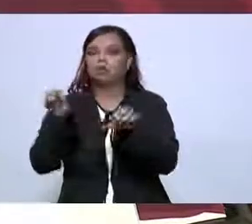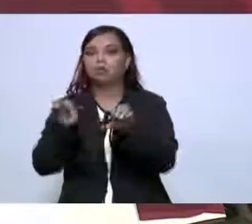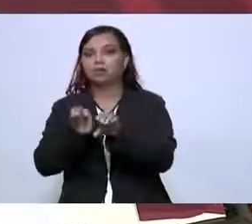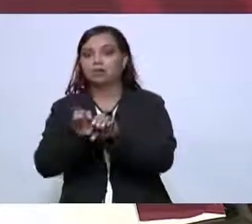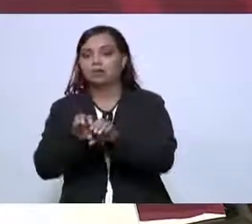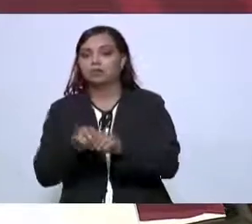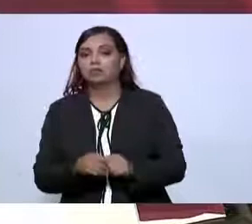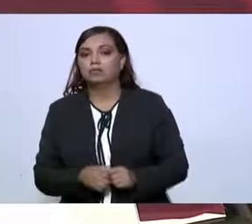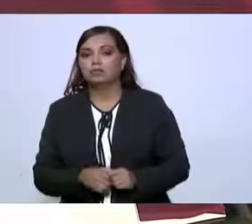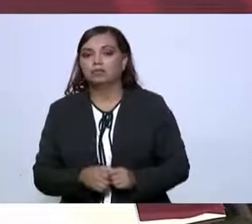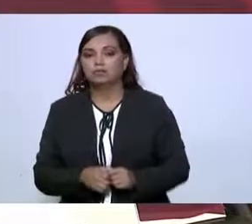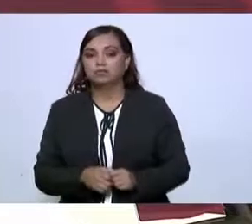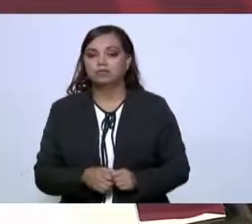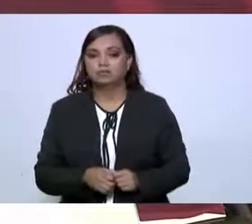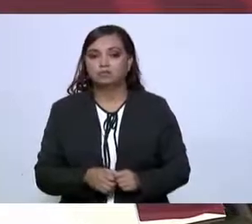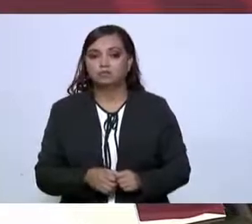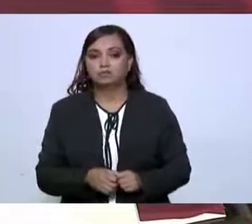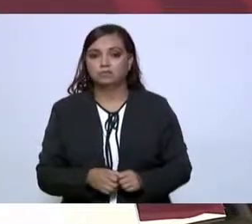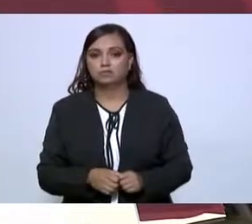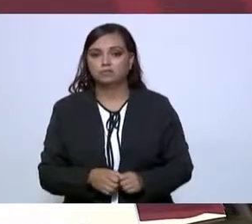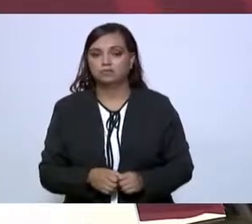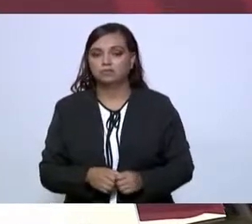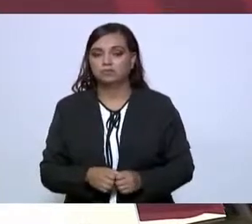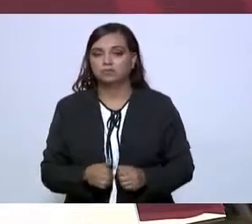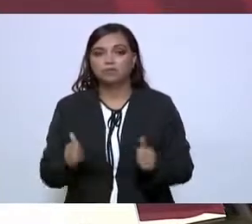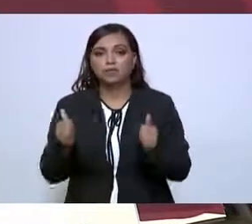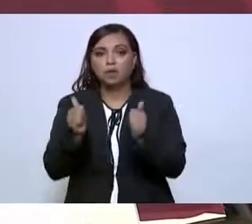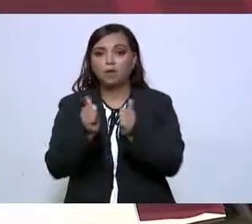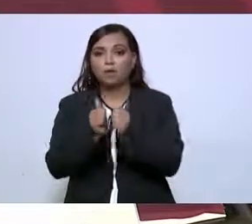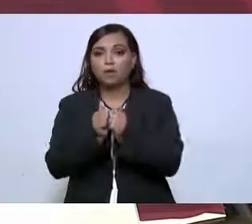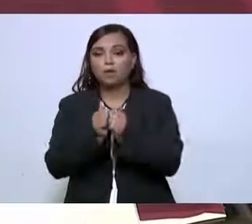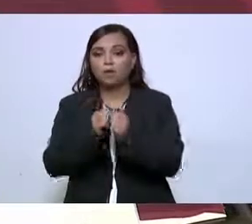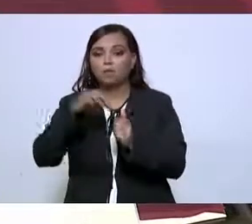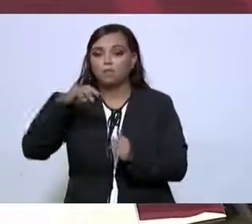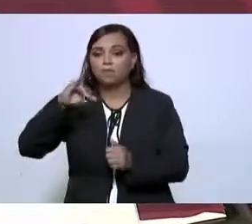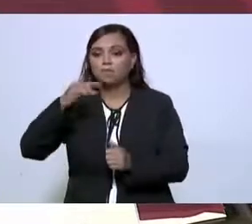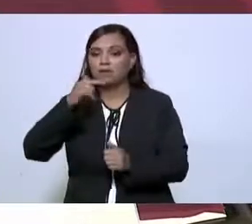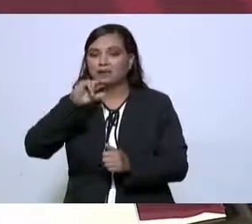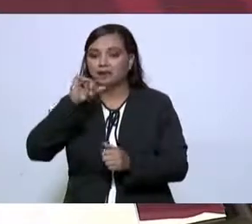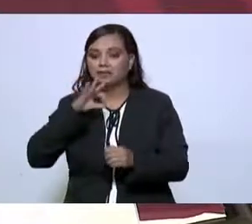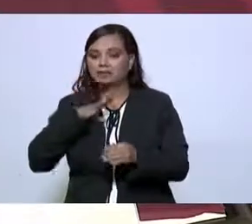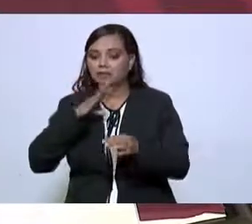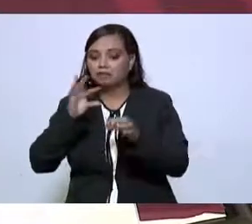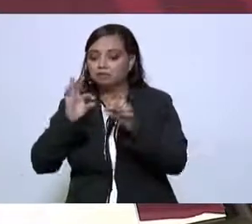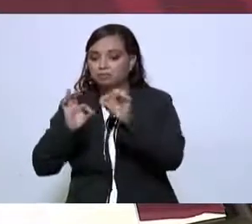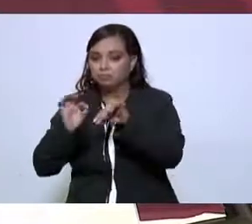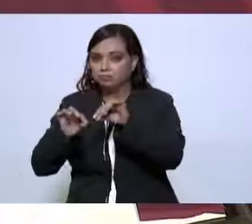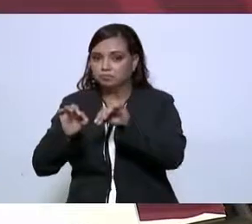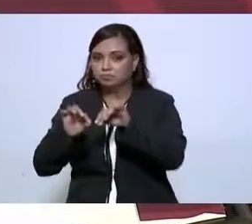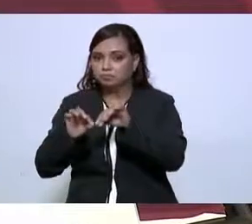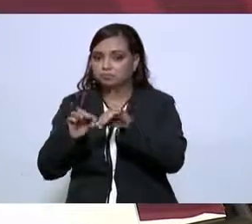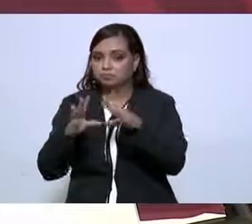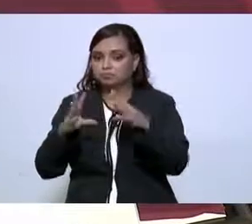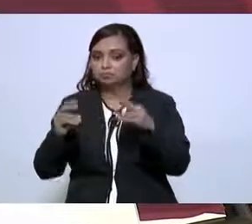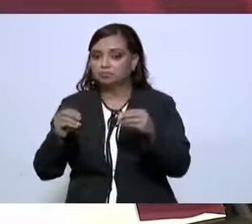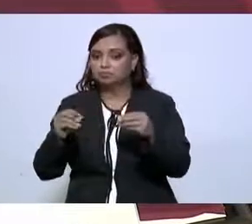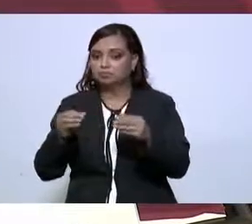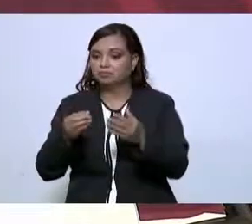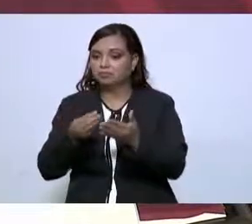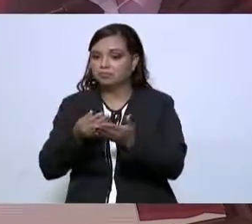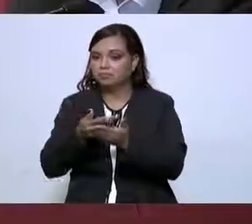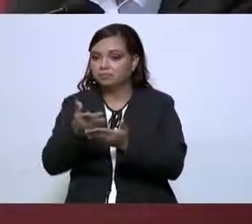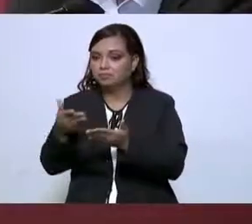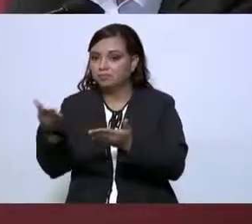las migajas que reparten,